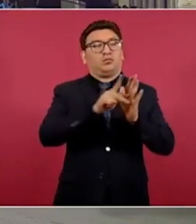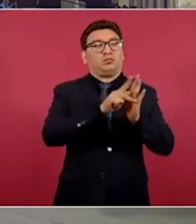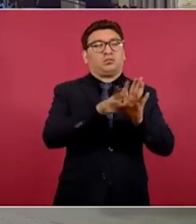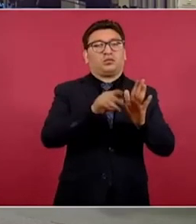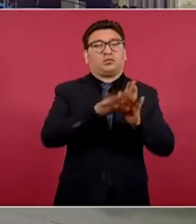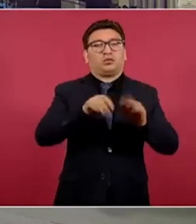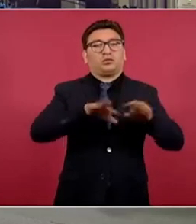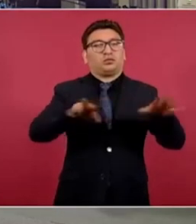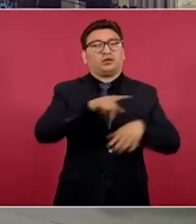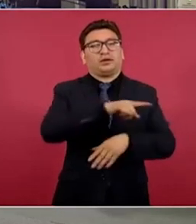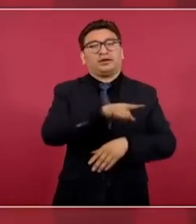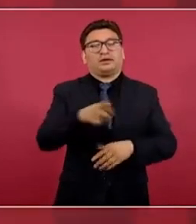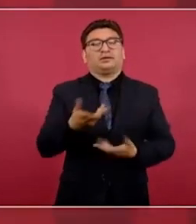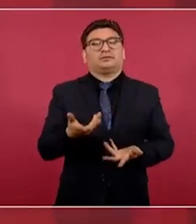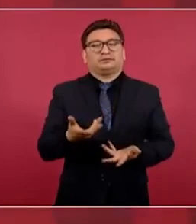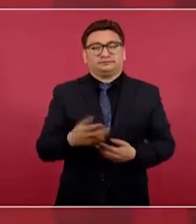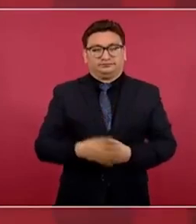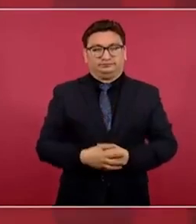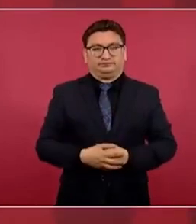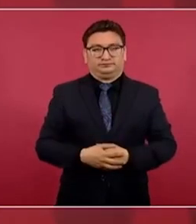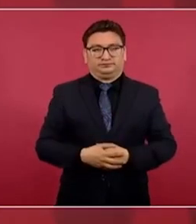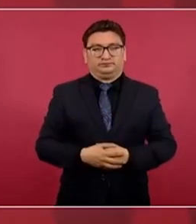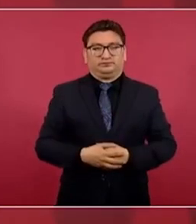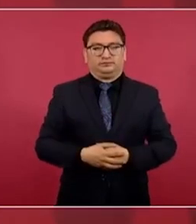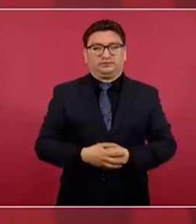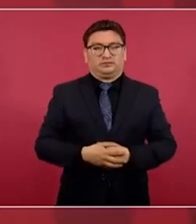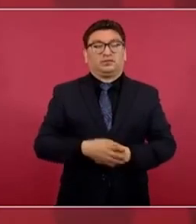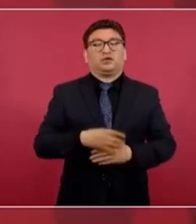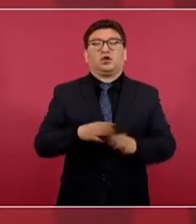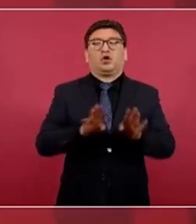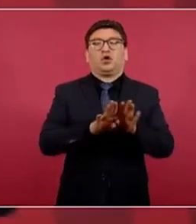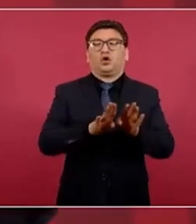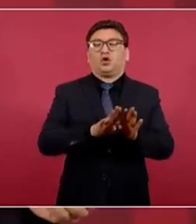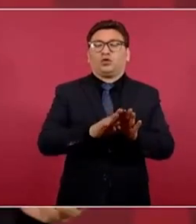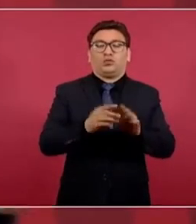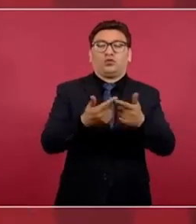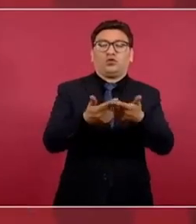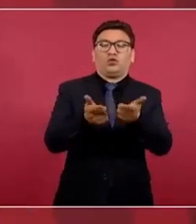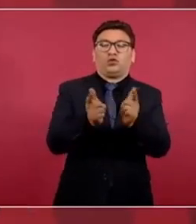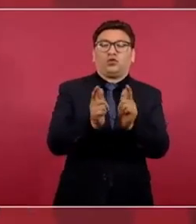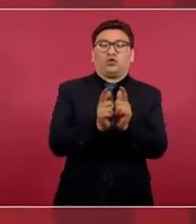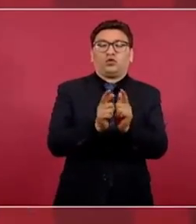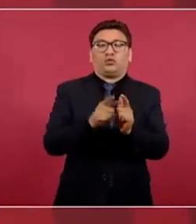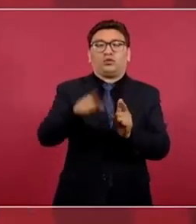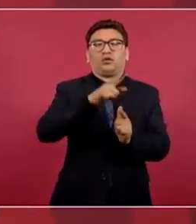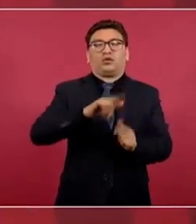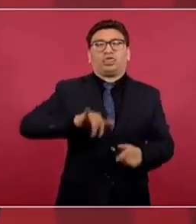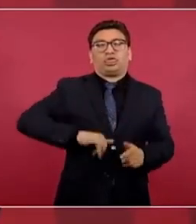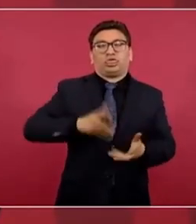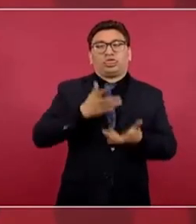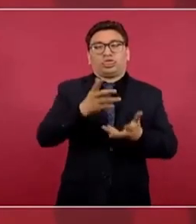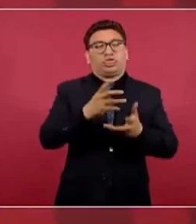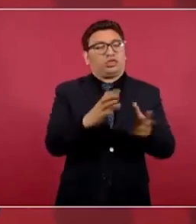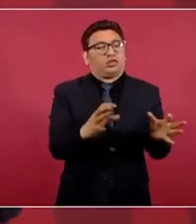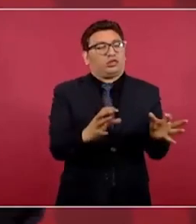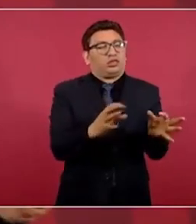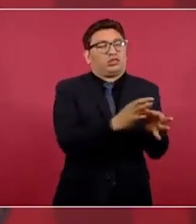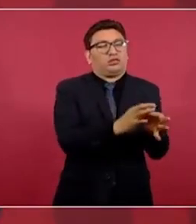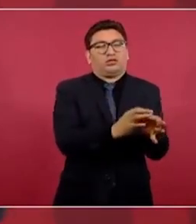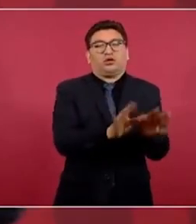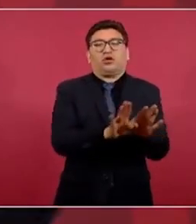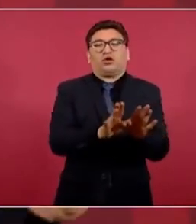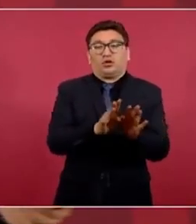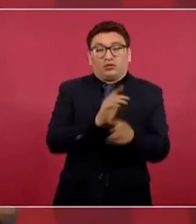está al servicio de los intereses creados, pues que haga